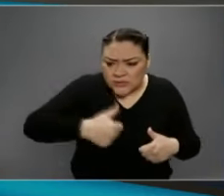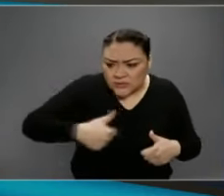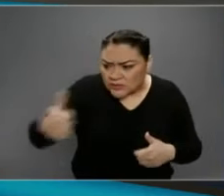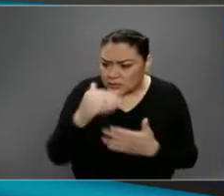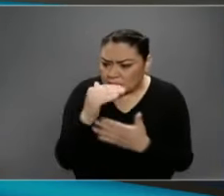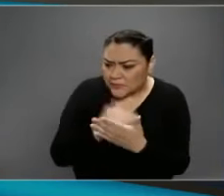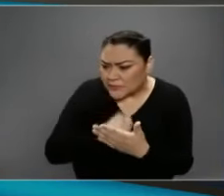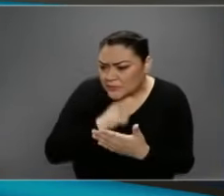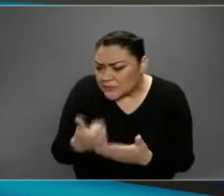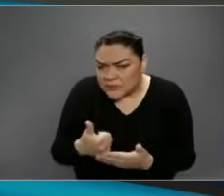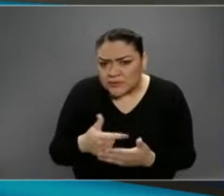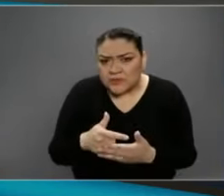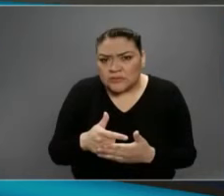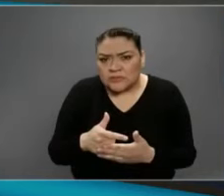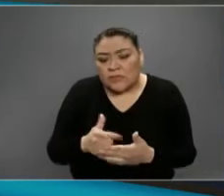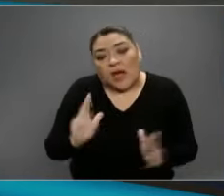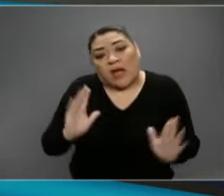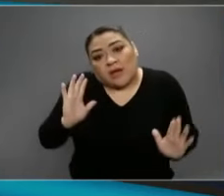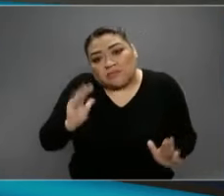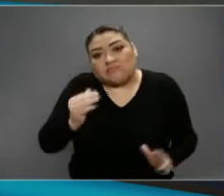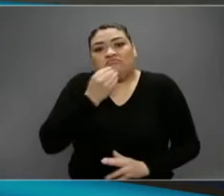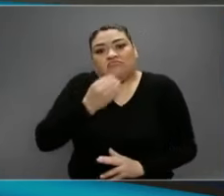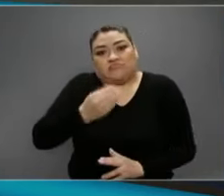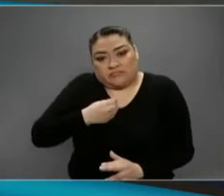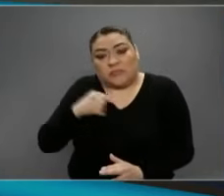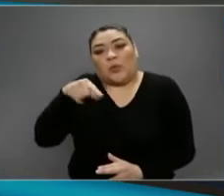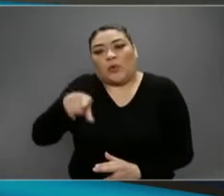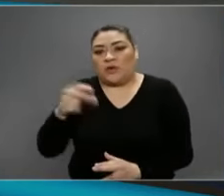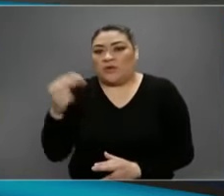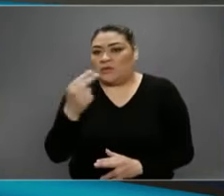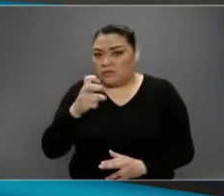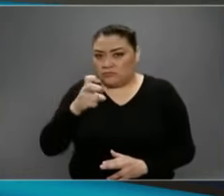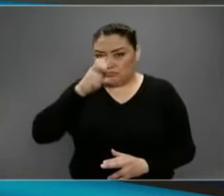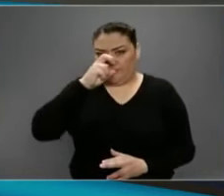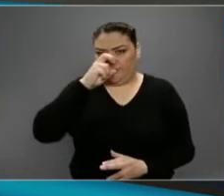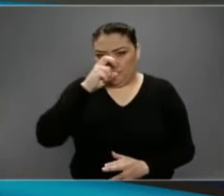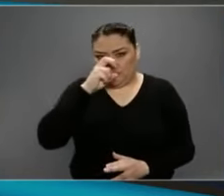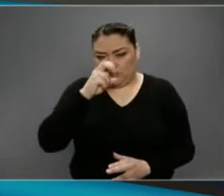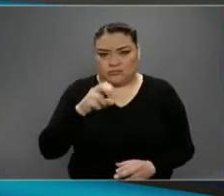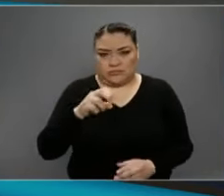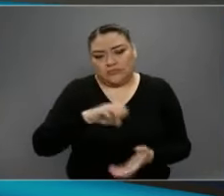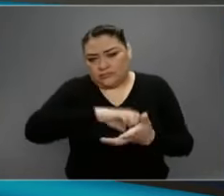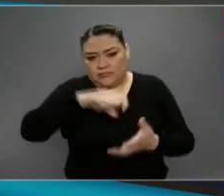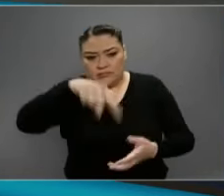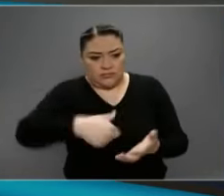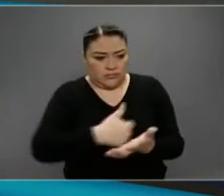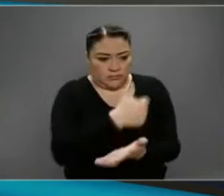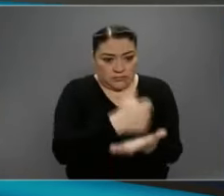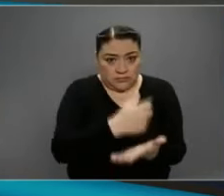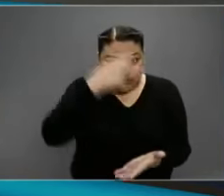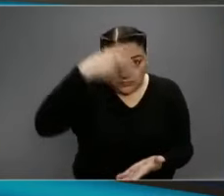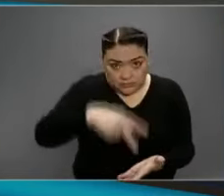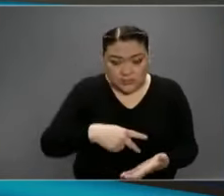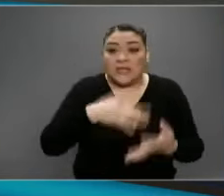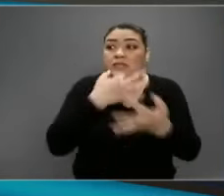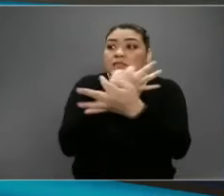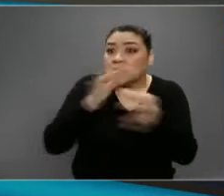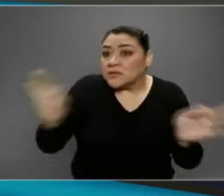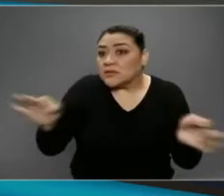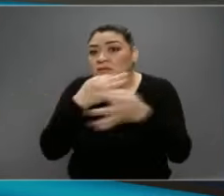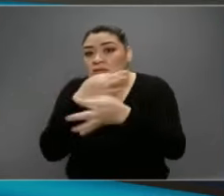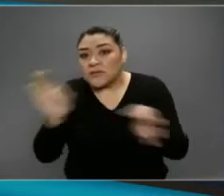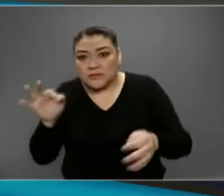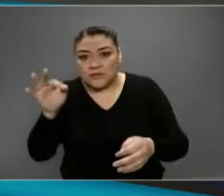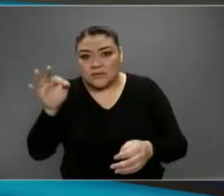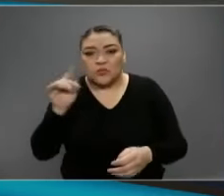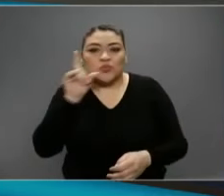disminuyó, probablemente. Y entonces hay que ser un poco más severos. Por ejemplo, aquí en la Ciudad de México, con los anuncios que ha hecho